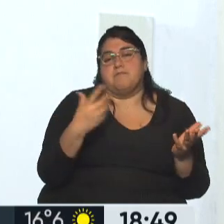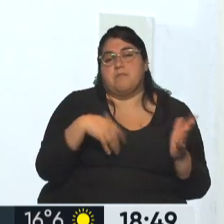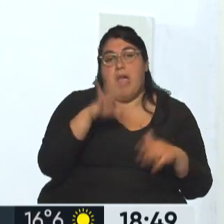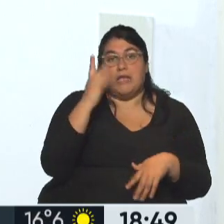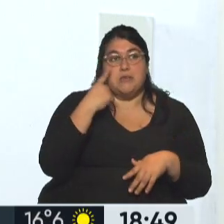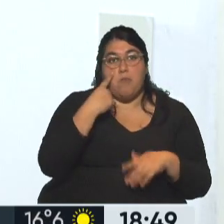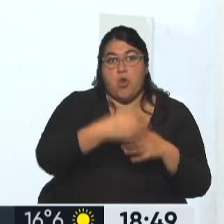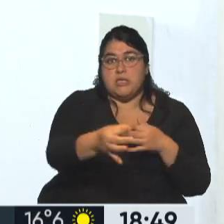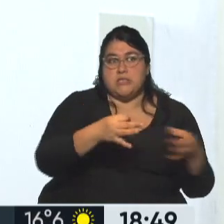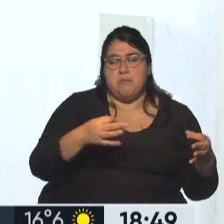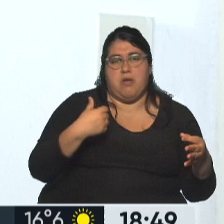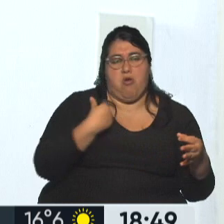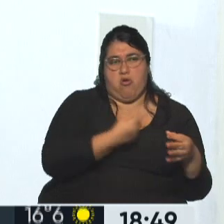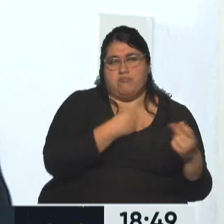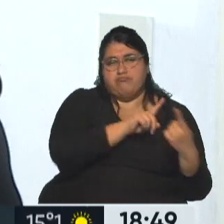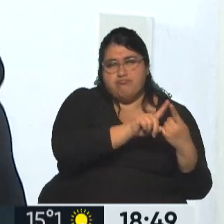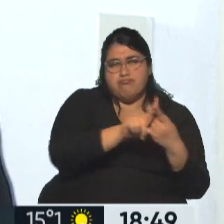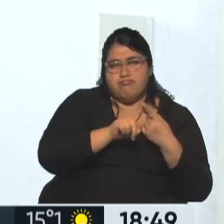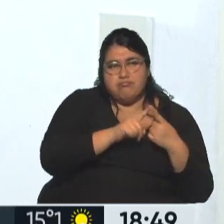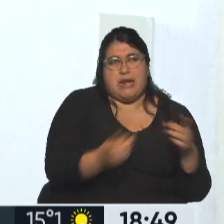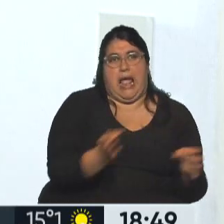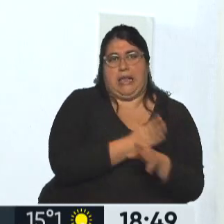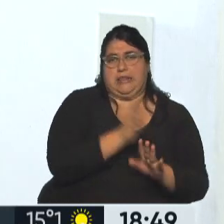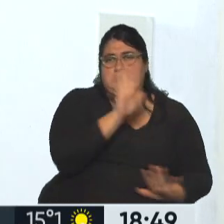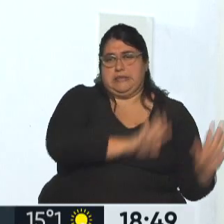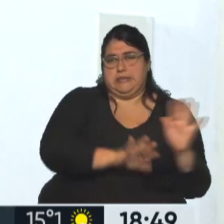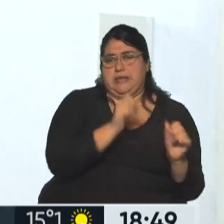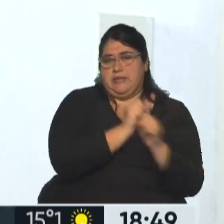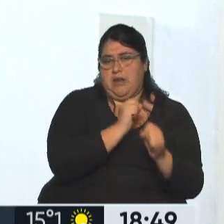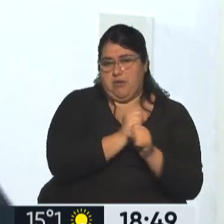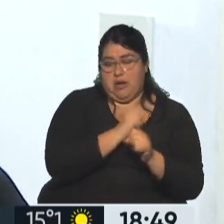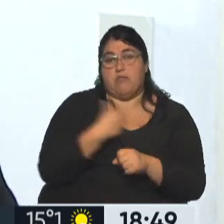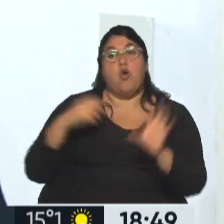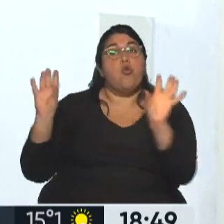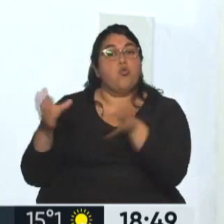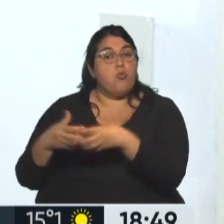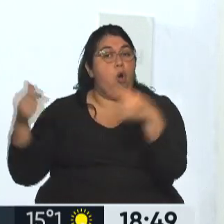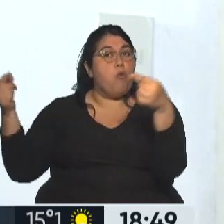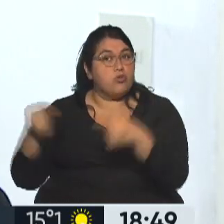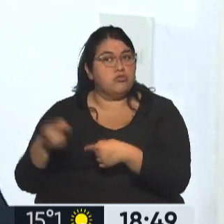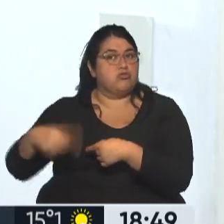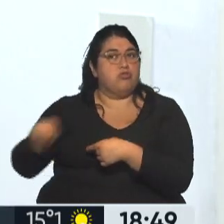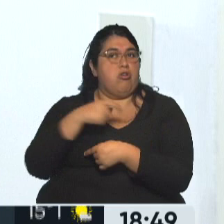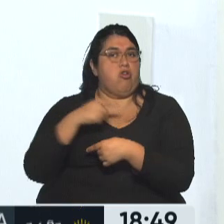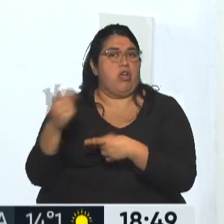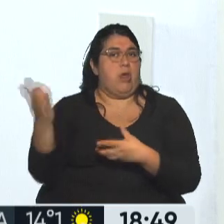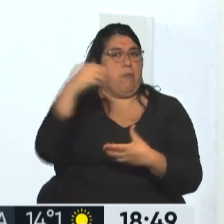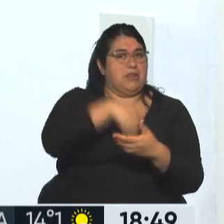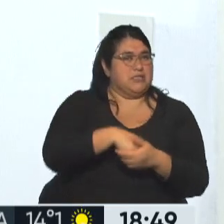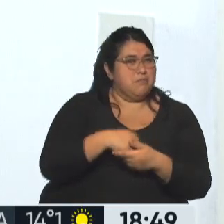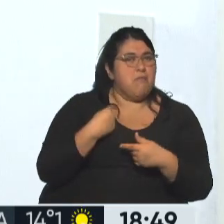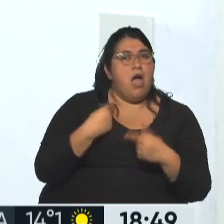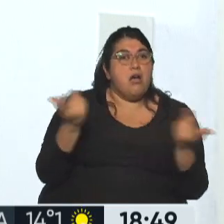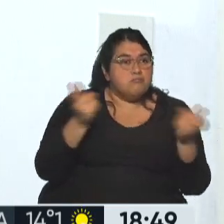municipios pudimos anticipar, otros a caso de la oposición no quisieron participar tampoco de las mesas que se